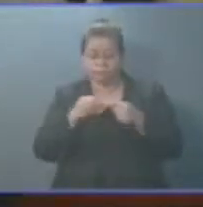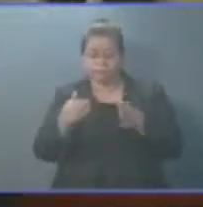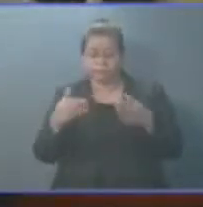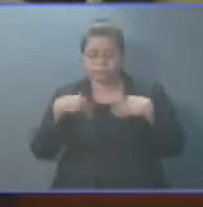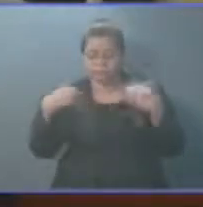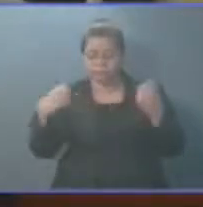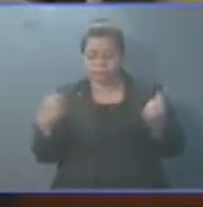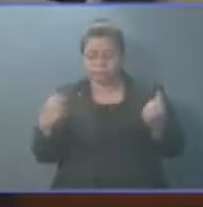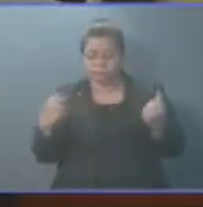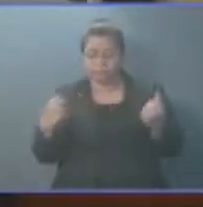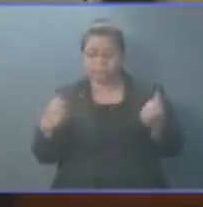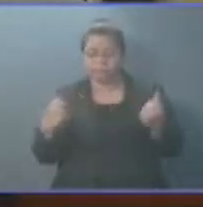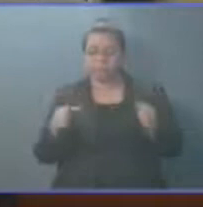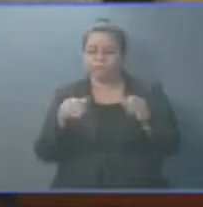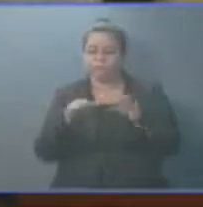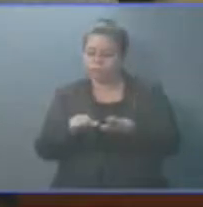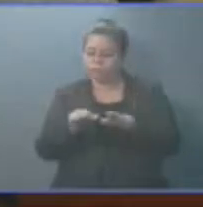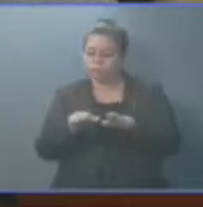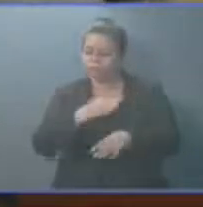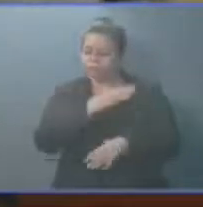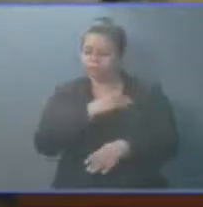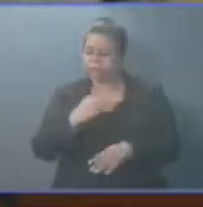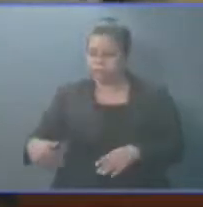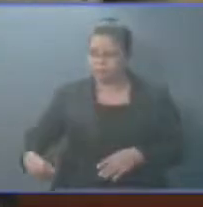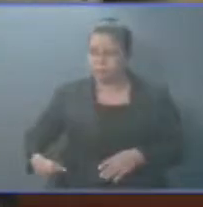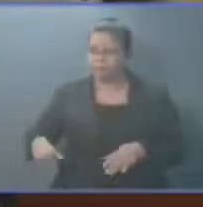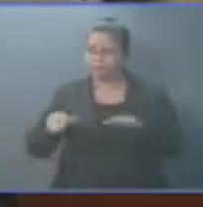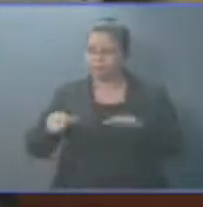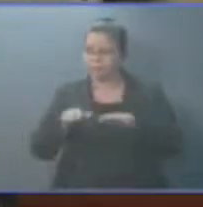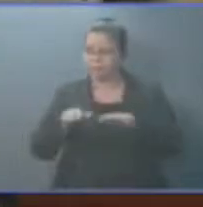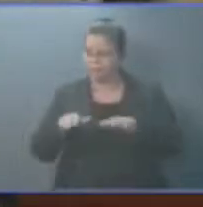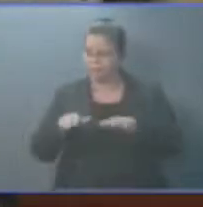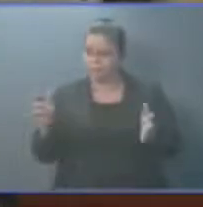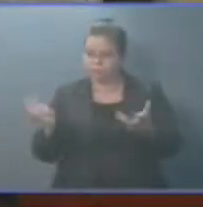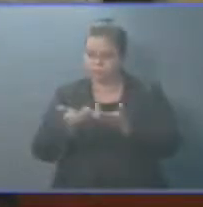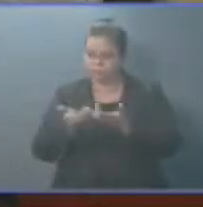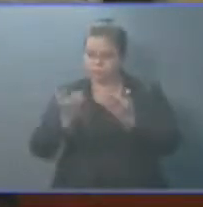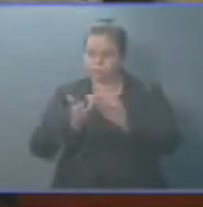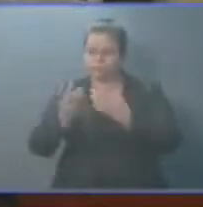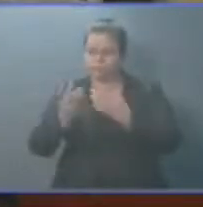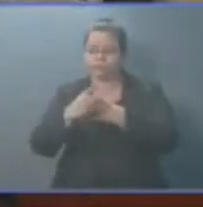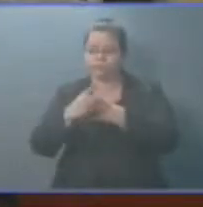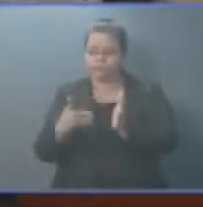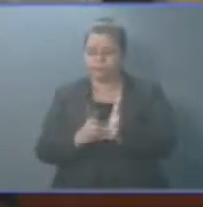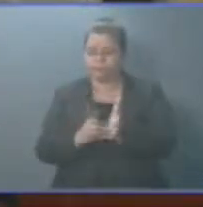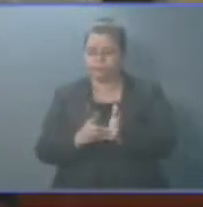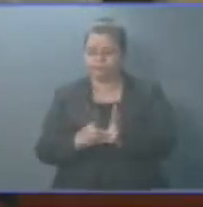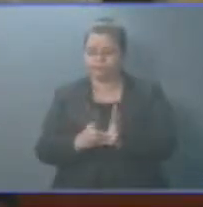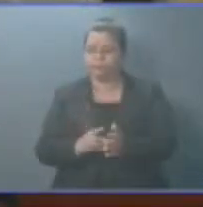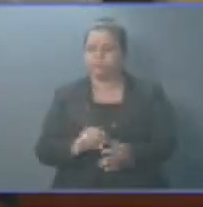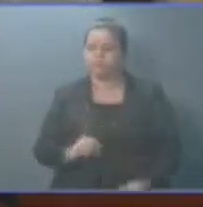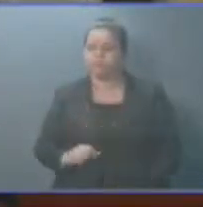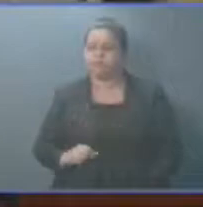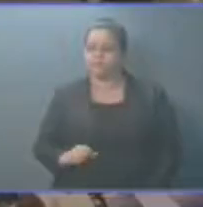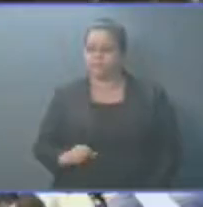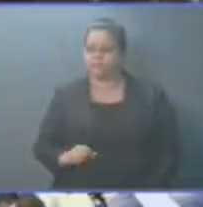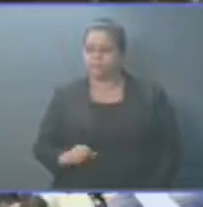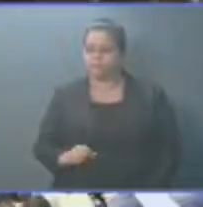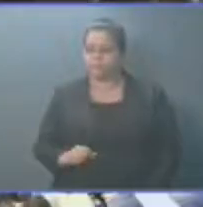sufriendo el pueblo salvadoreño. Muchísimas gracias colegas diputados señor presidente